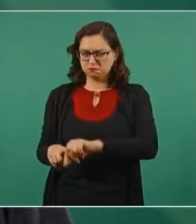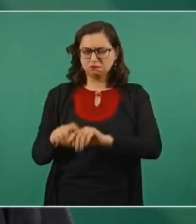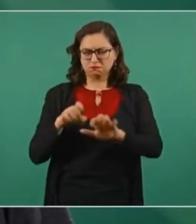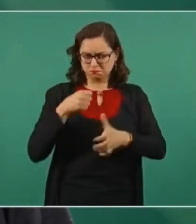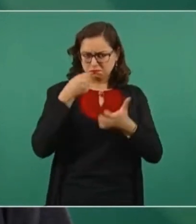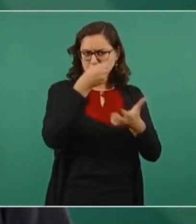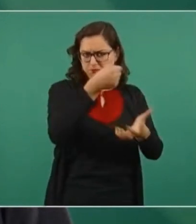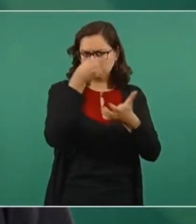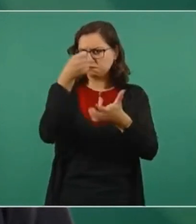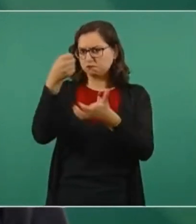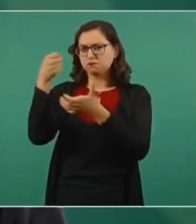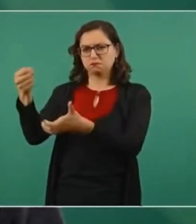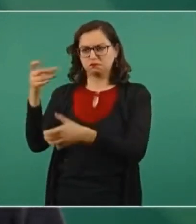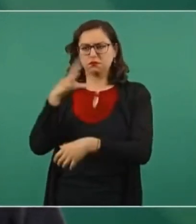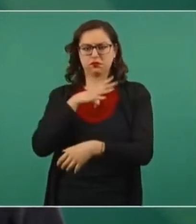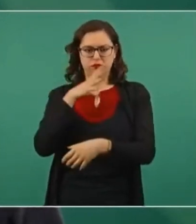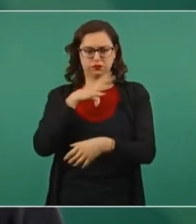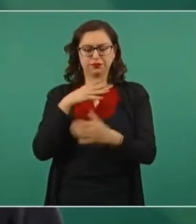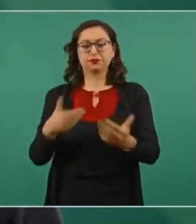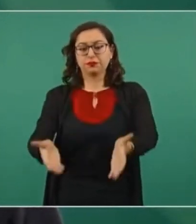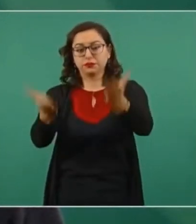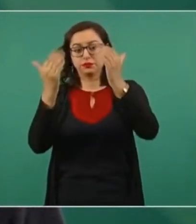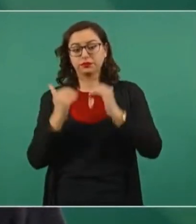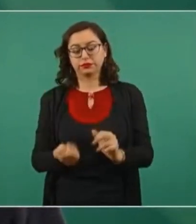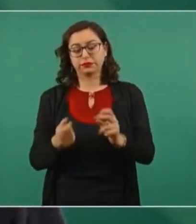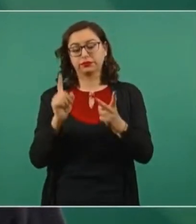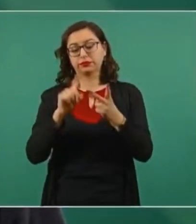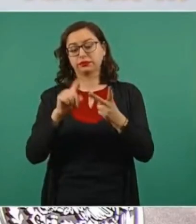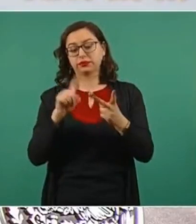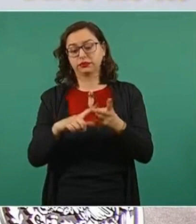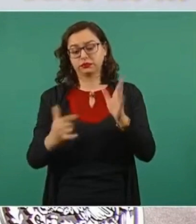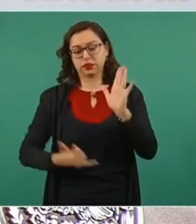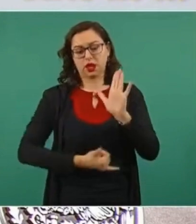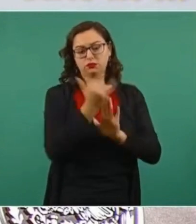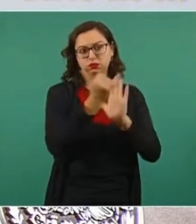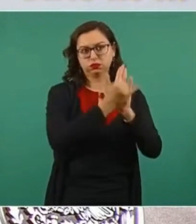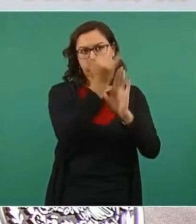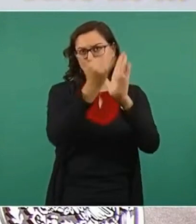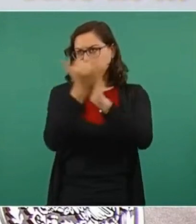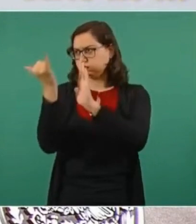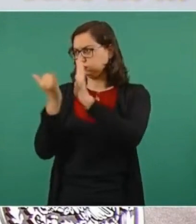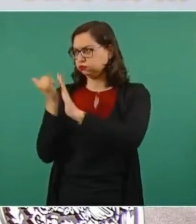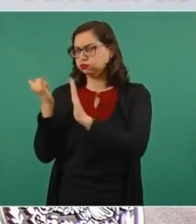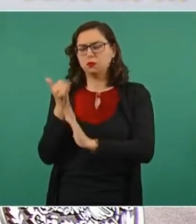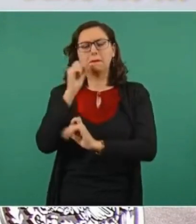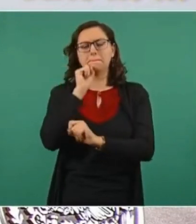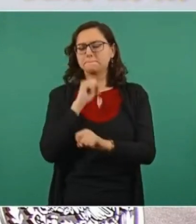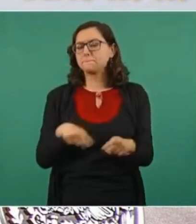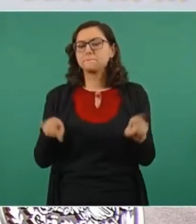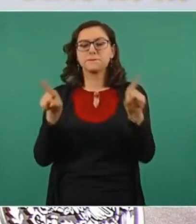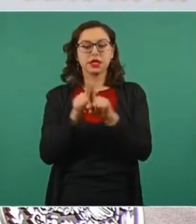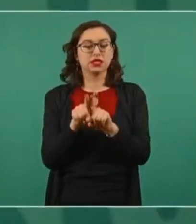En cuanto a las obras, lo mismo, el financiamiento para